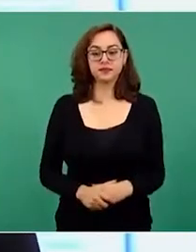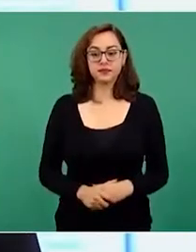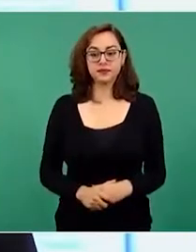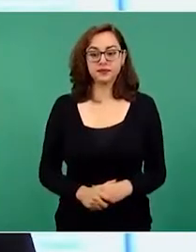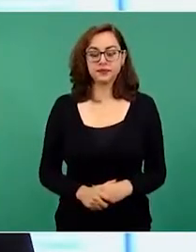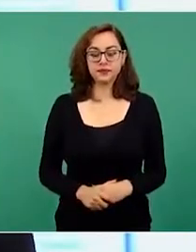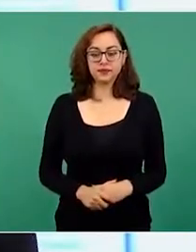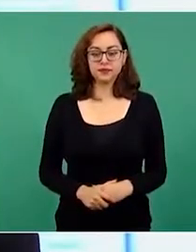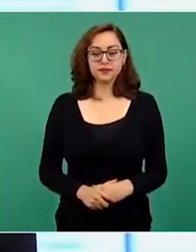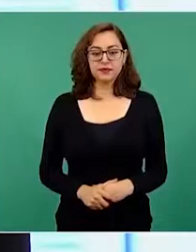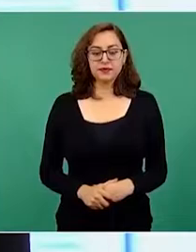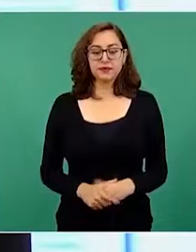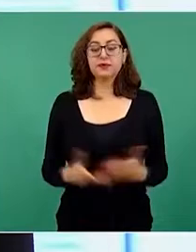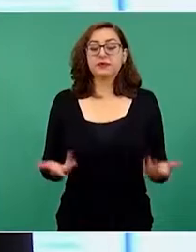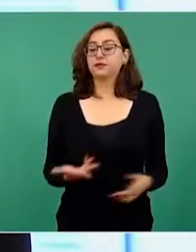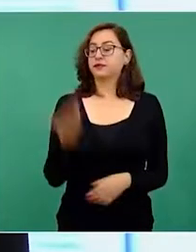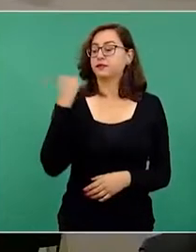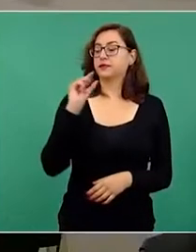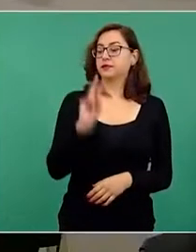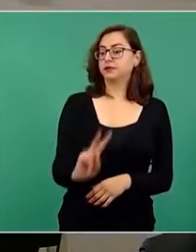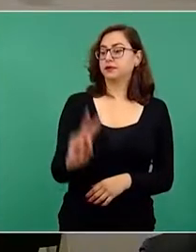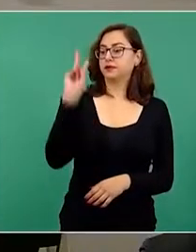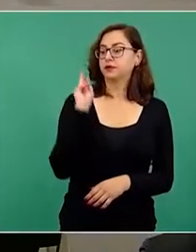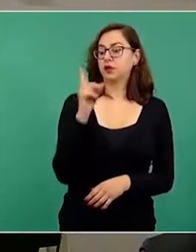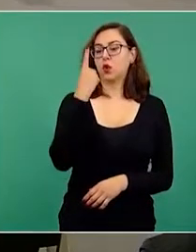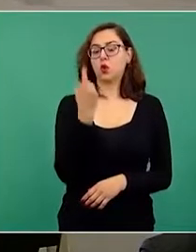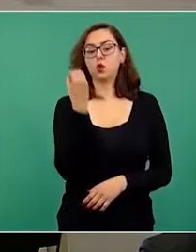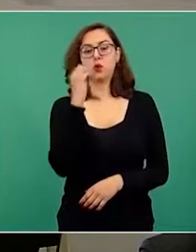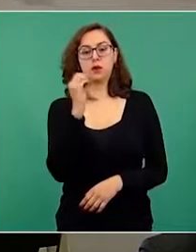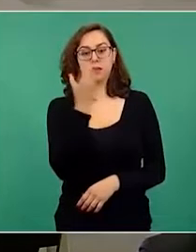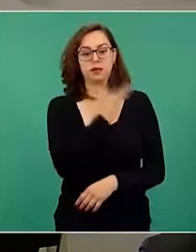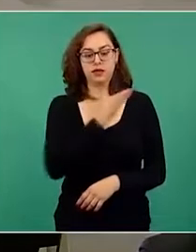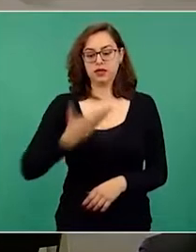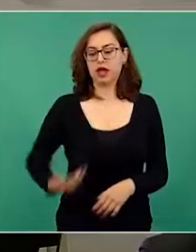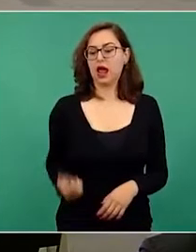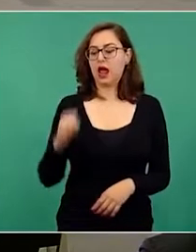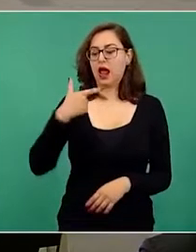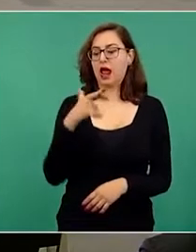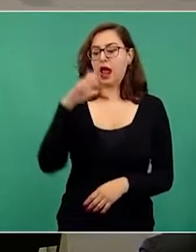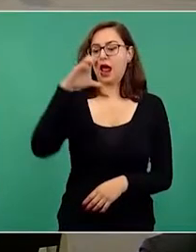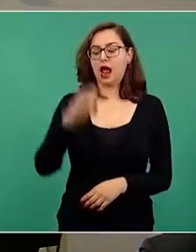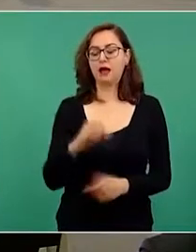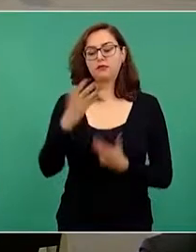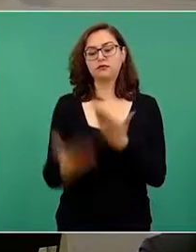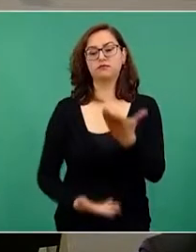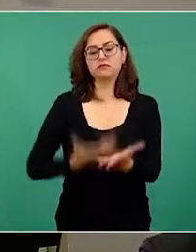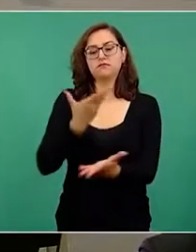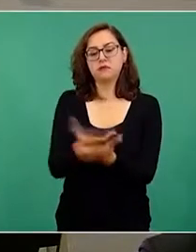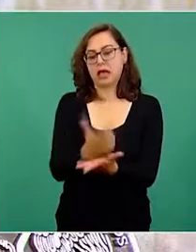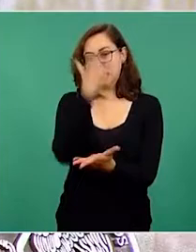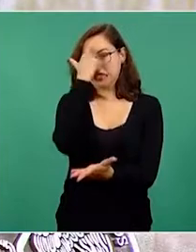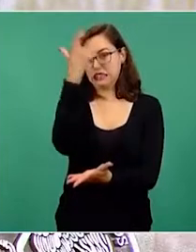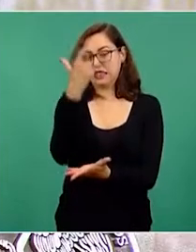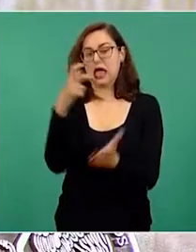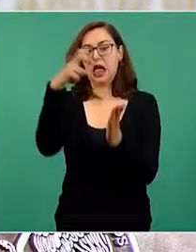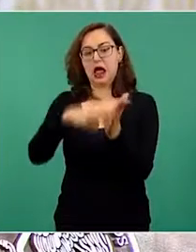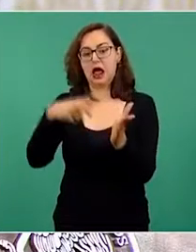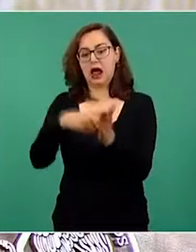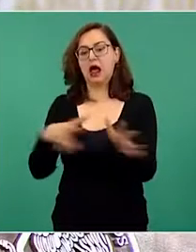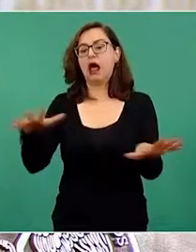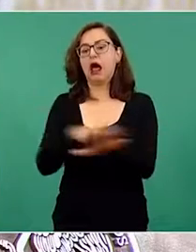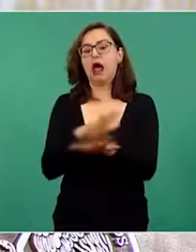El pasado viernes primero de octubre, el presidente Andrés Manuel López Obrador envió al Poder Legislativo una reforma